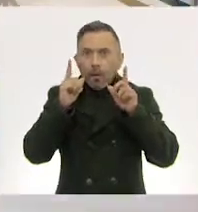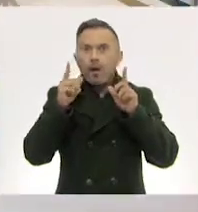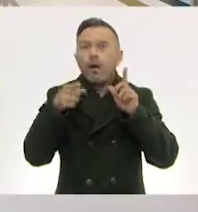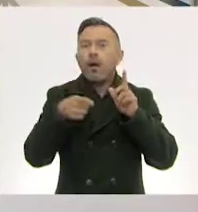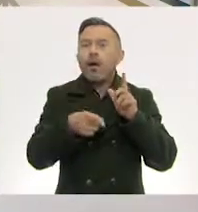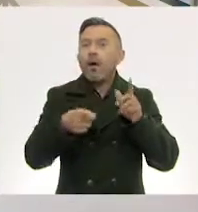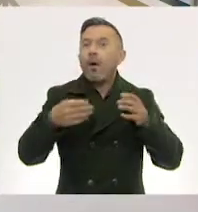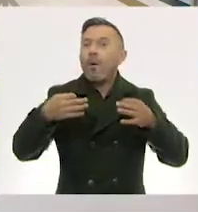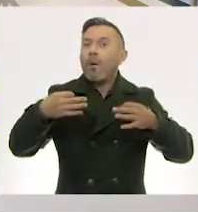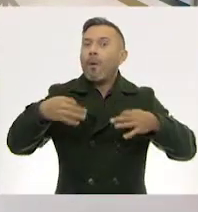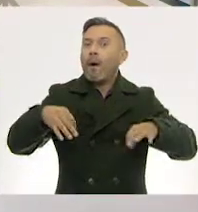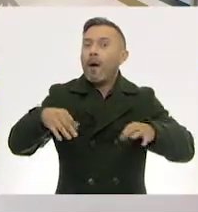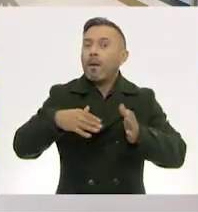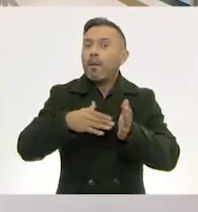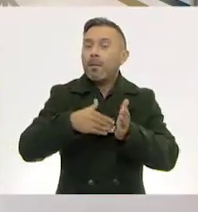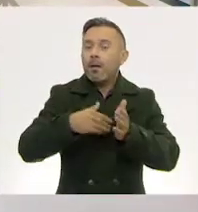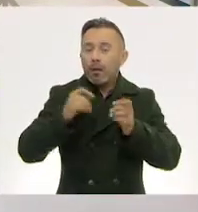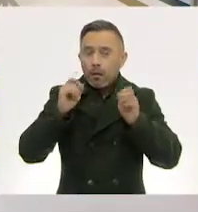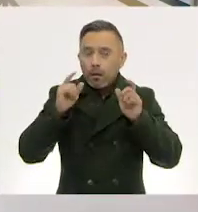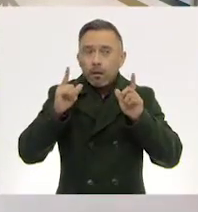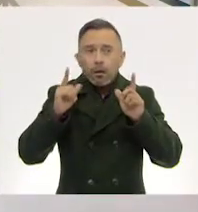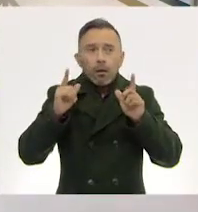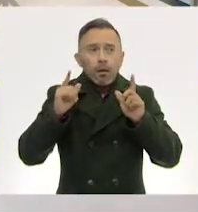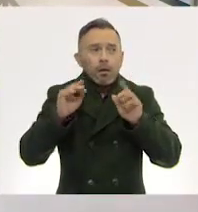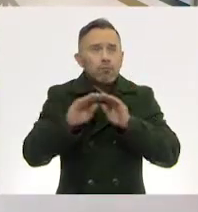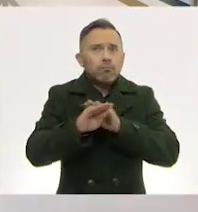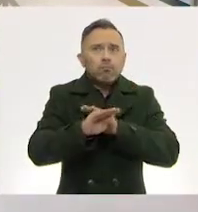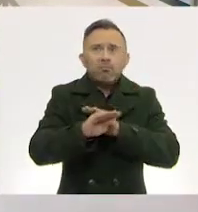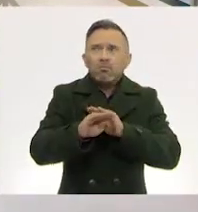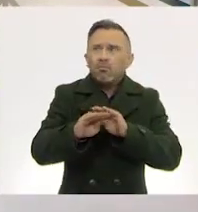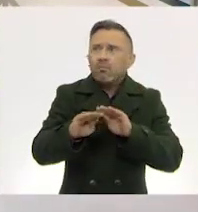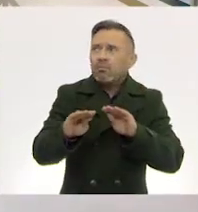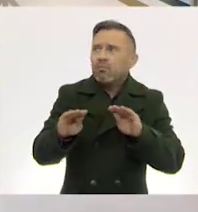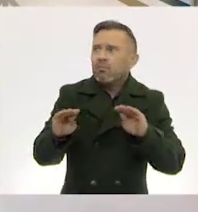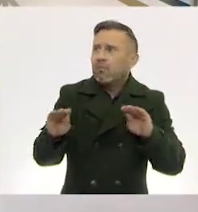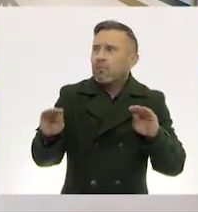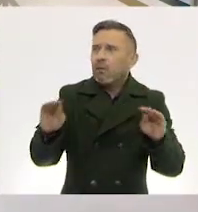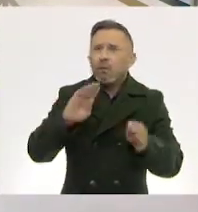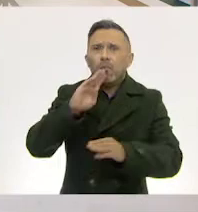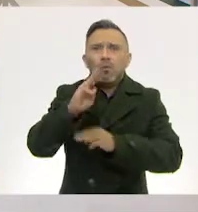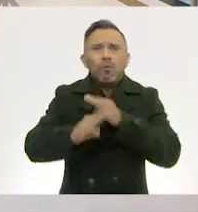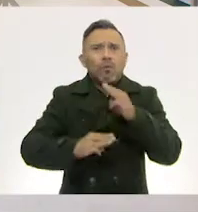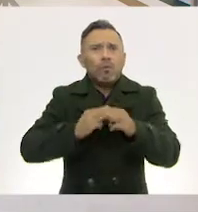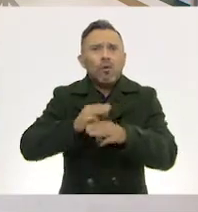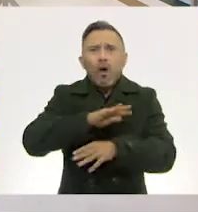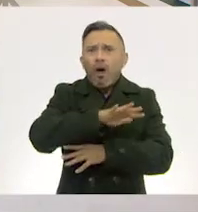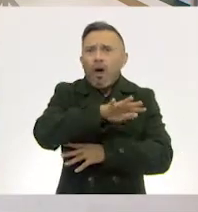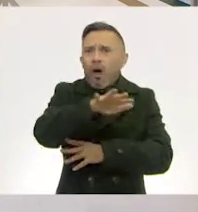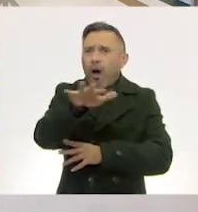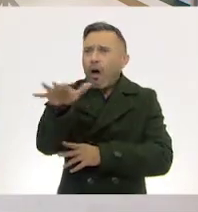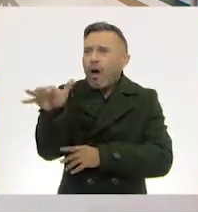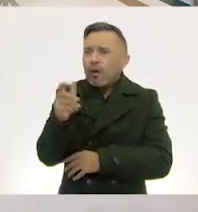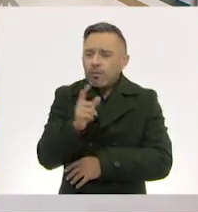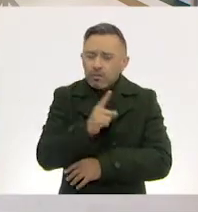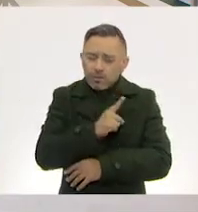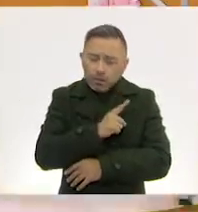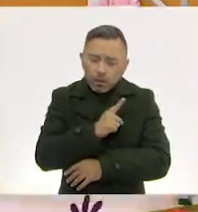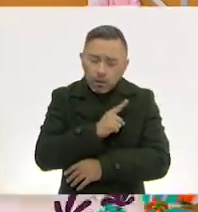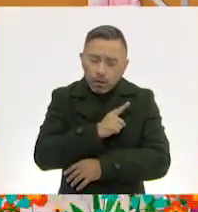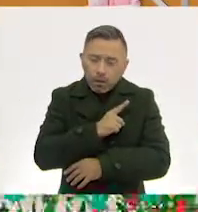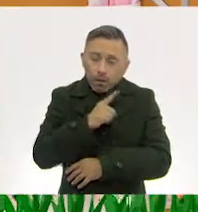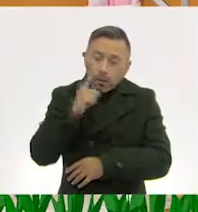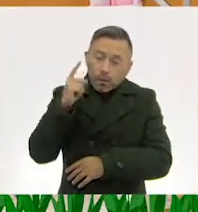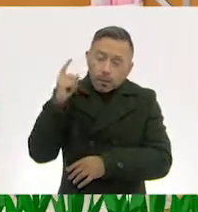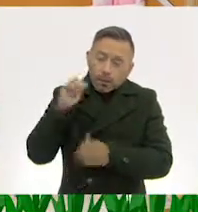sintiéndose sola, en medio del gran mundo, casi seca, pero aún